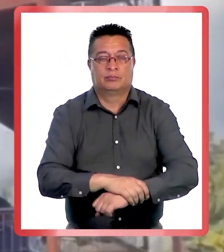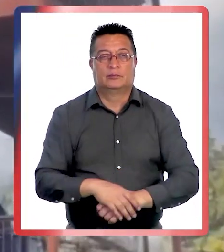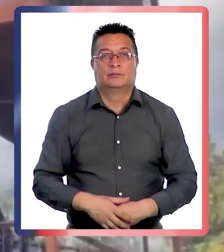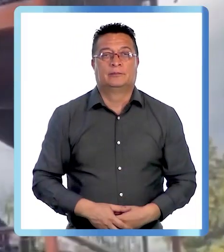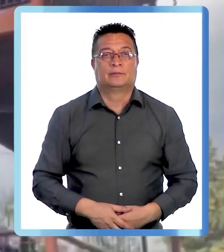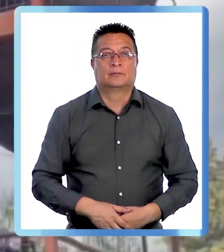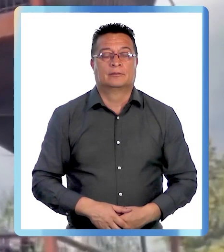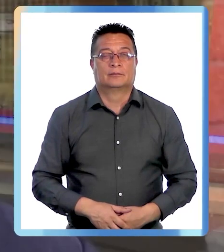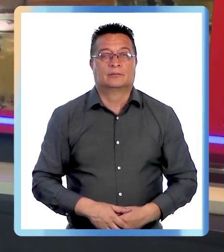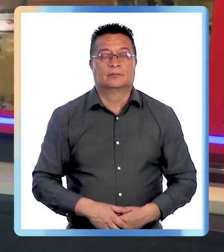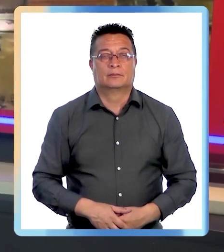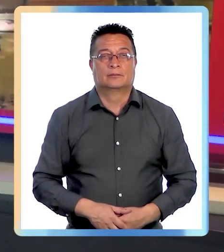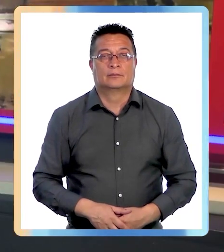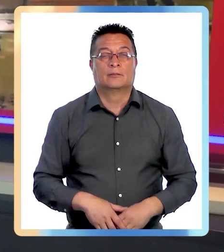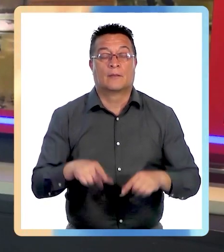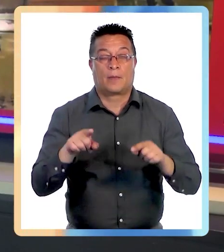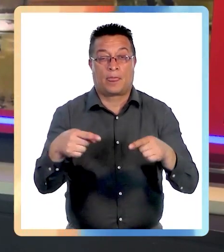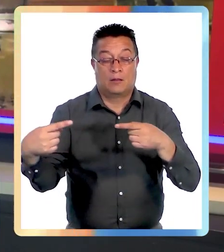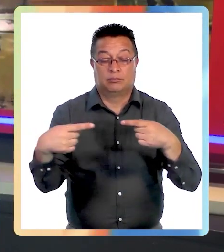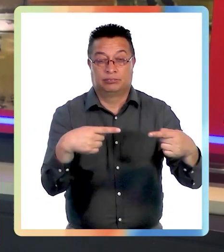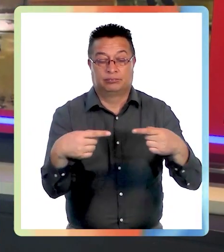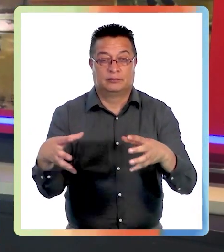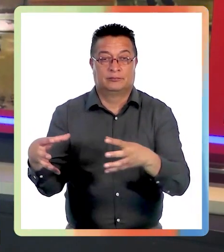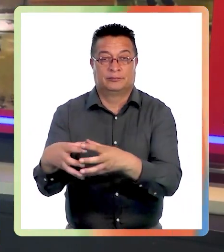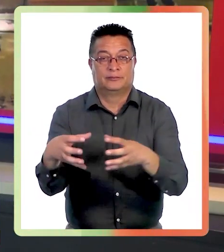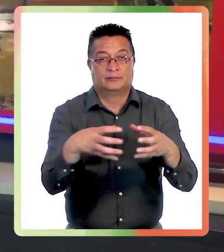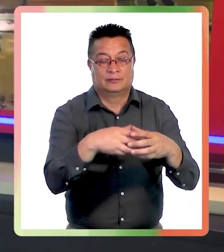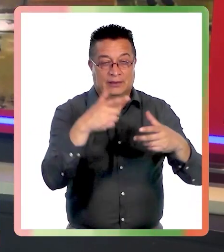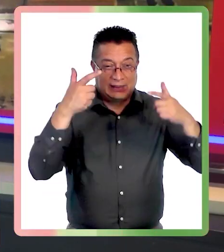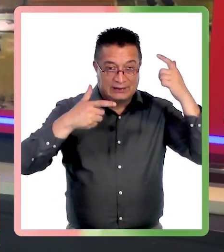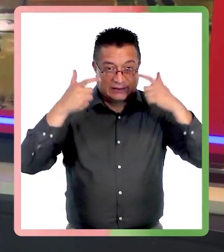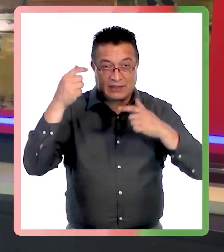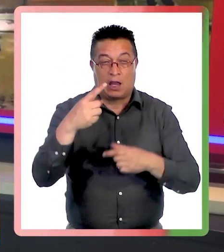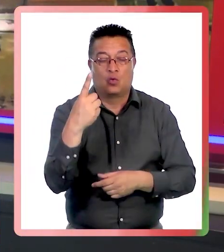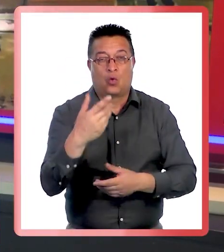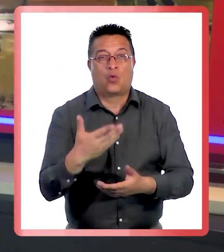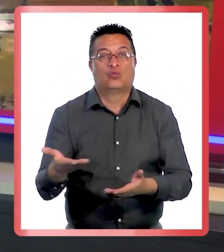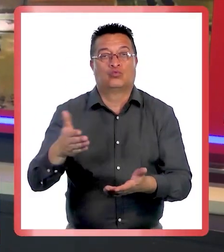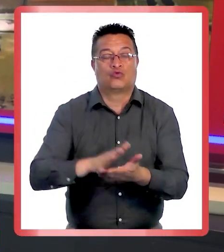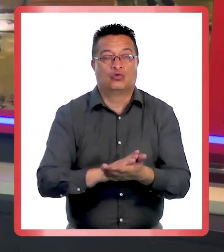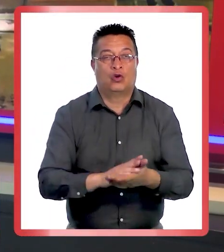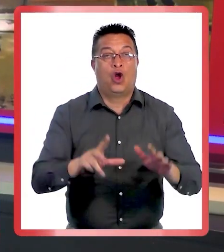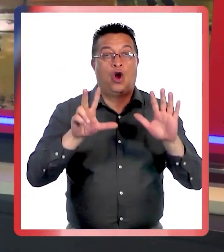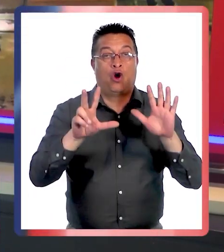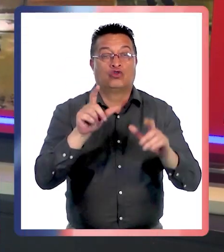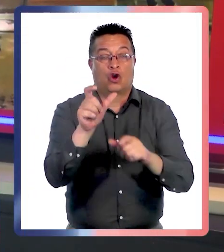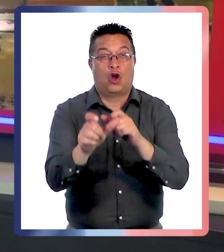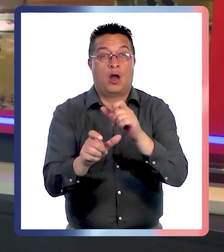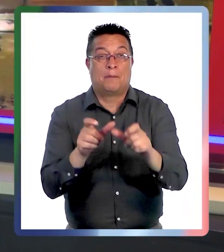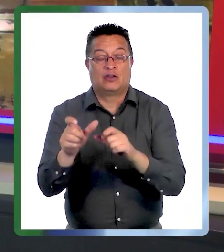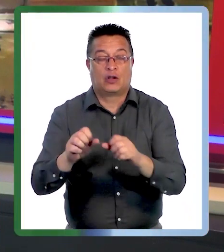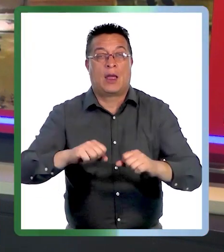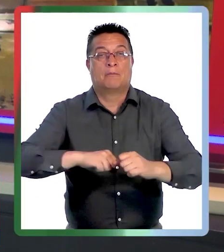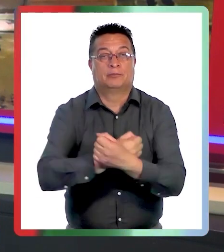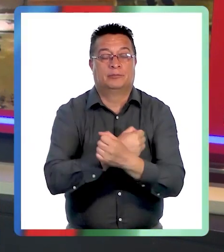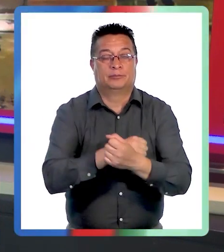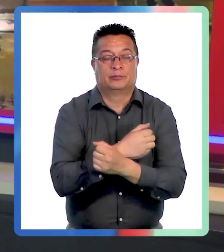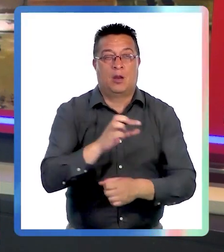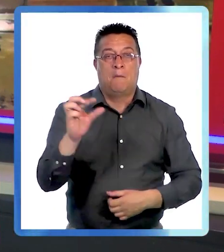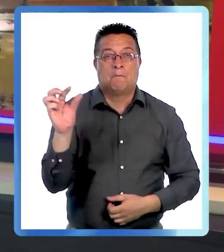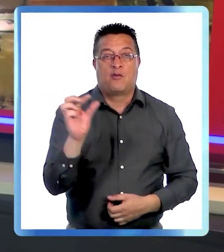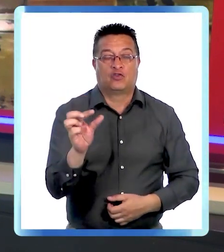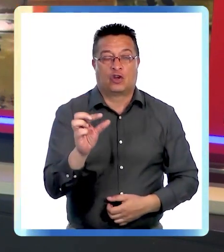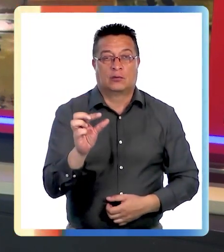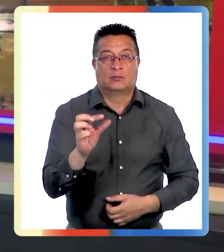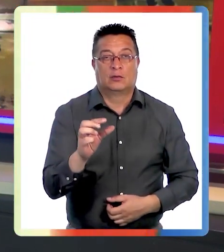paradero. Tras un enfrentamiento entre bandas en Talca que dejó un fallecido, ocho personas quedaron en prisión